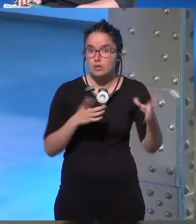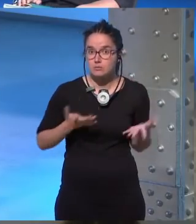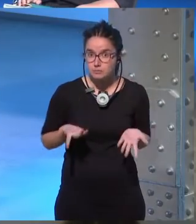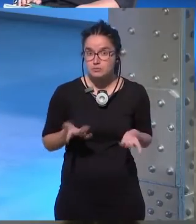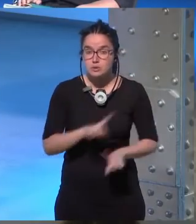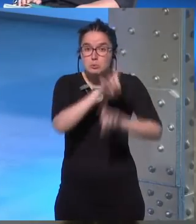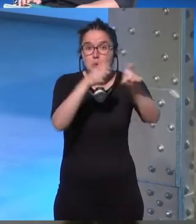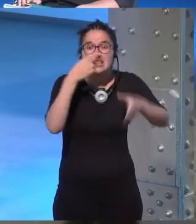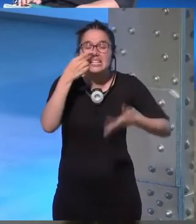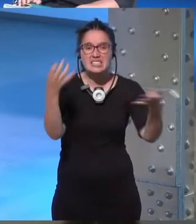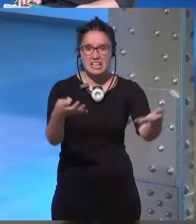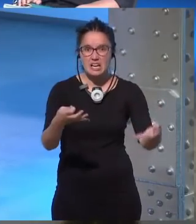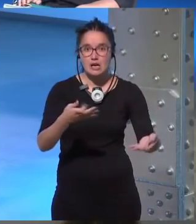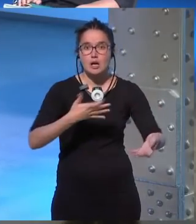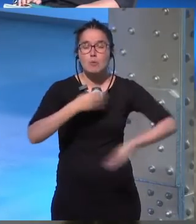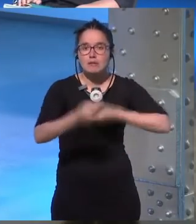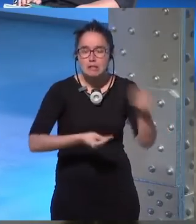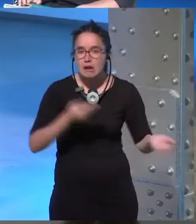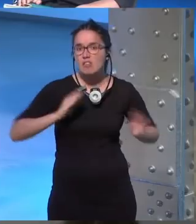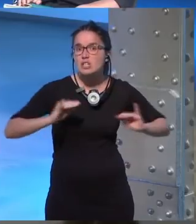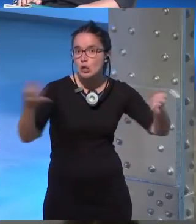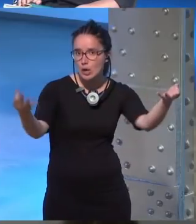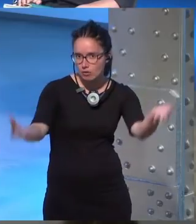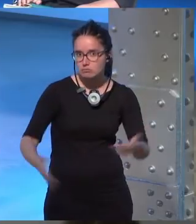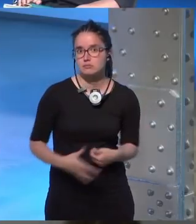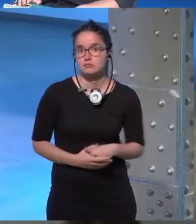¿qué te interesa? ¿qué puedes hacer? ¿qué es divertido?